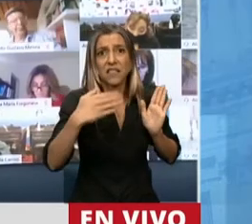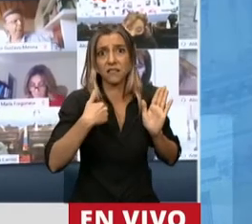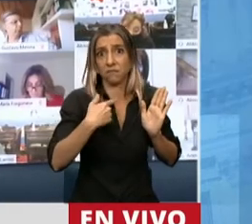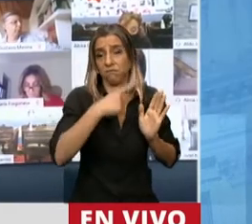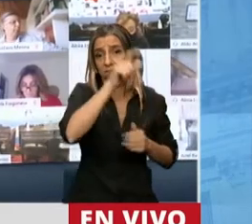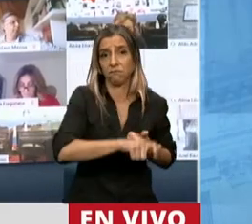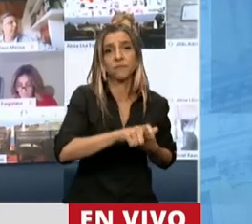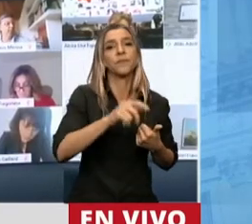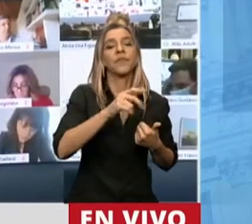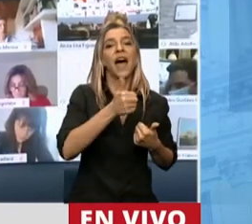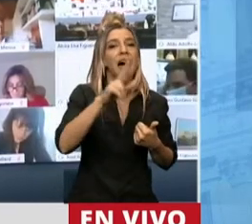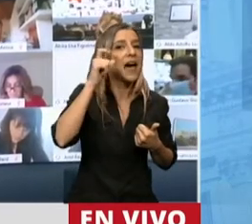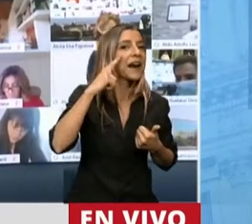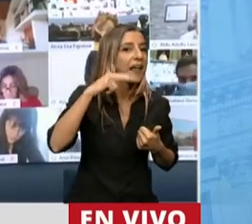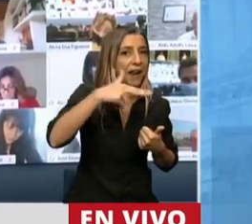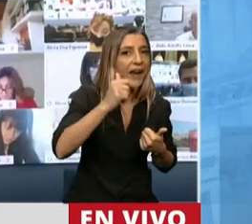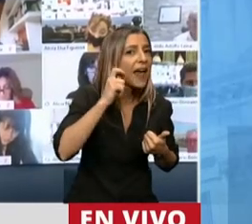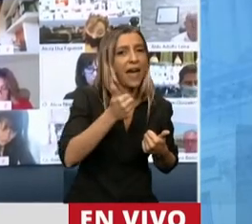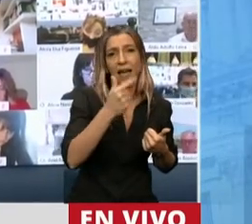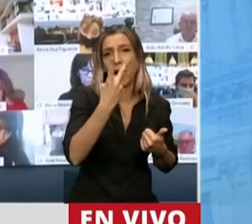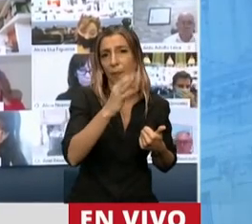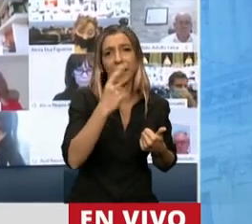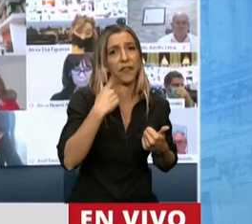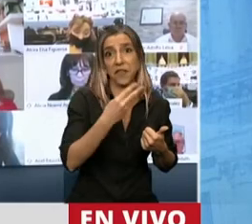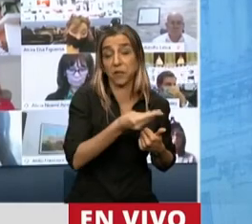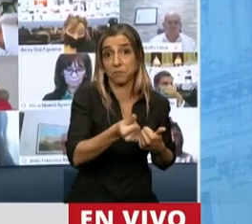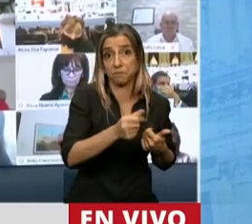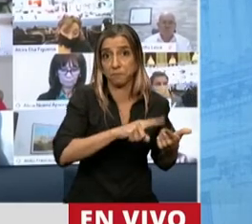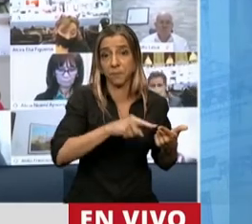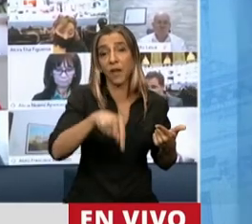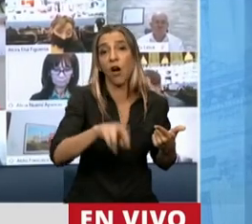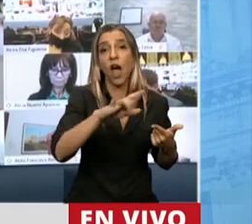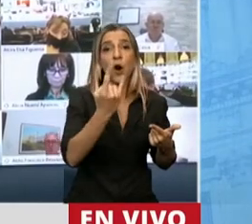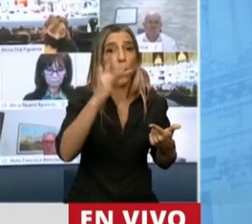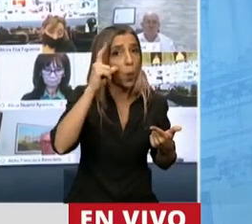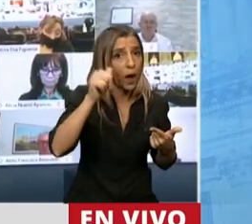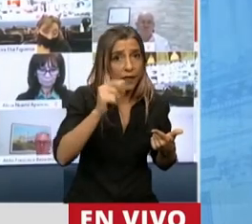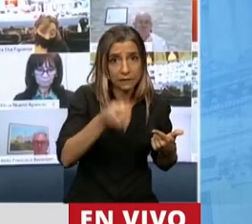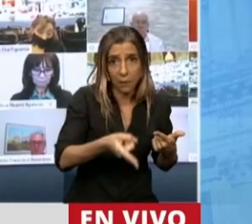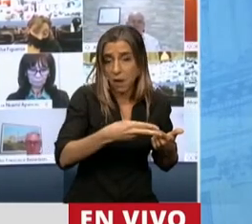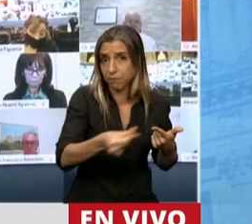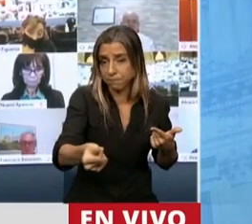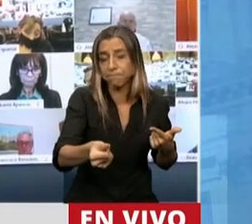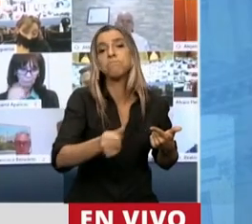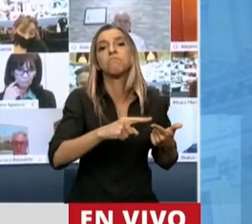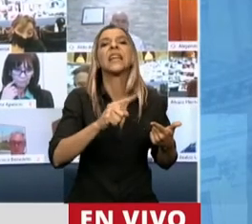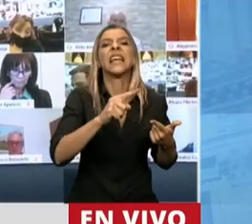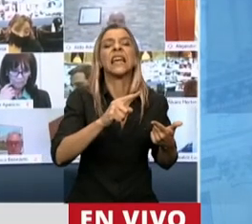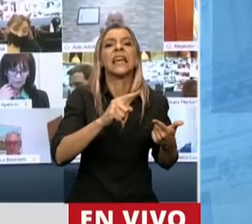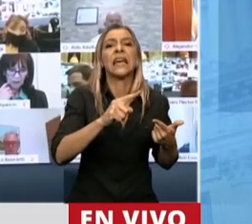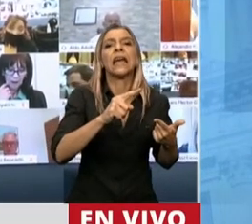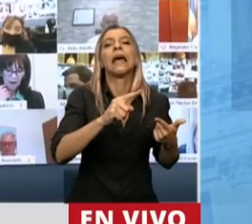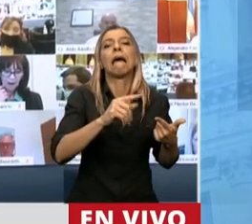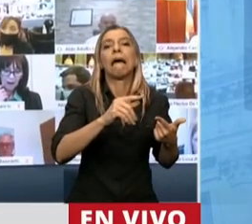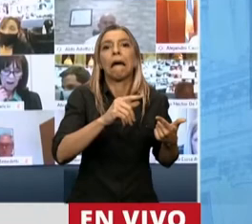días desaparecida en la localidad de Abrapampa. Yara Rueda, desaparecida en Palpalá, apareció al quinto día